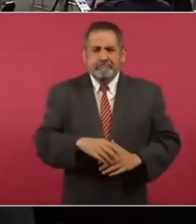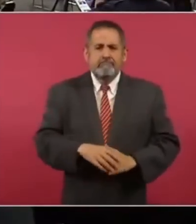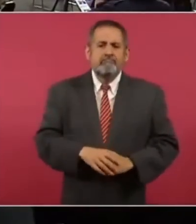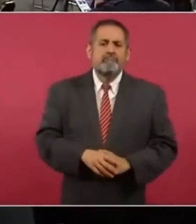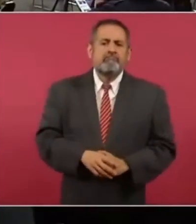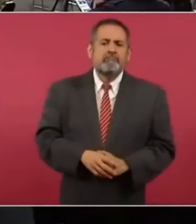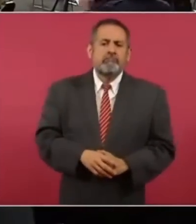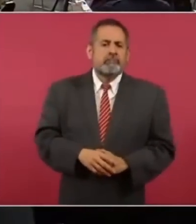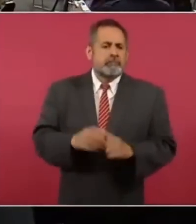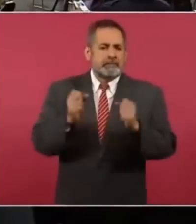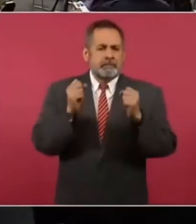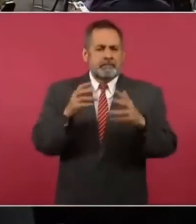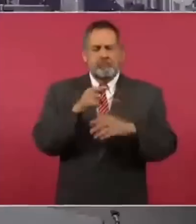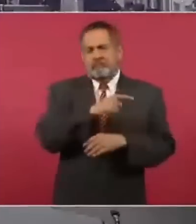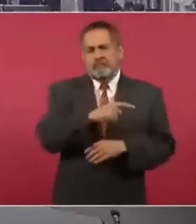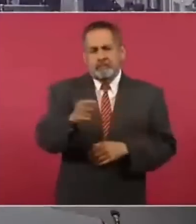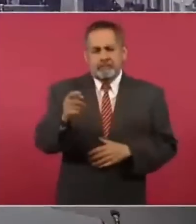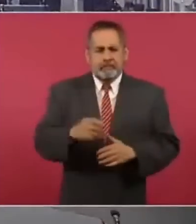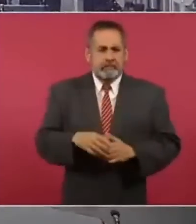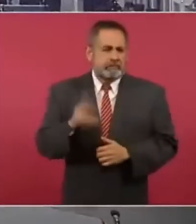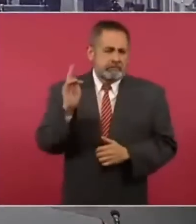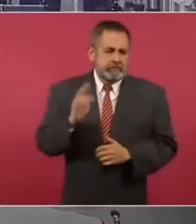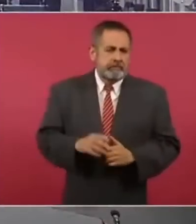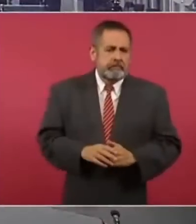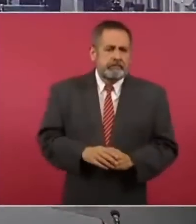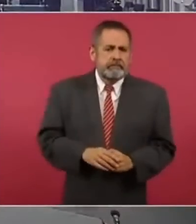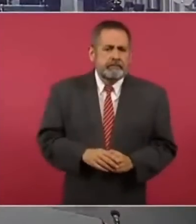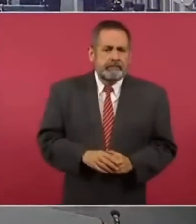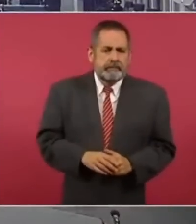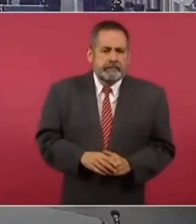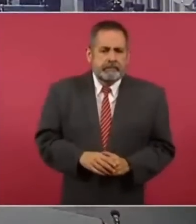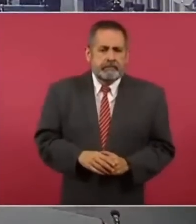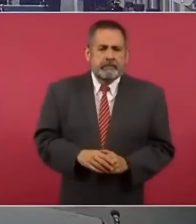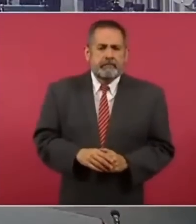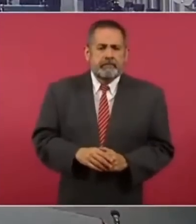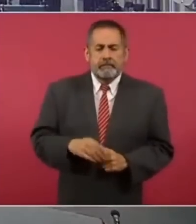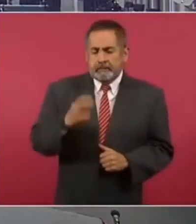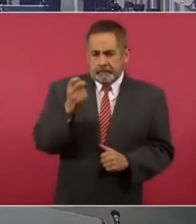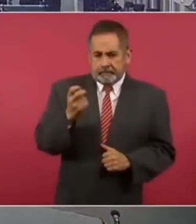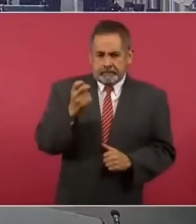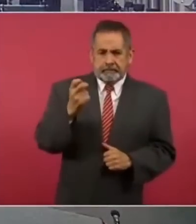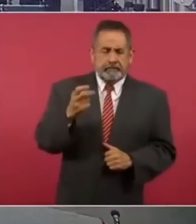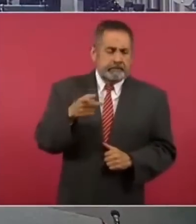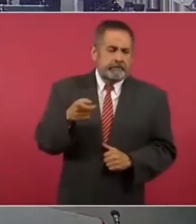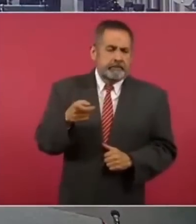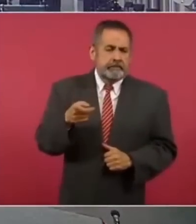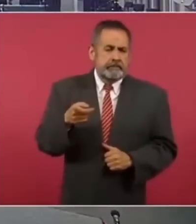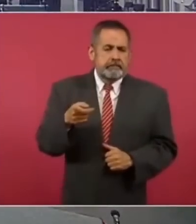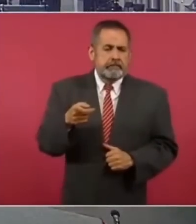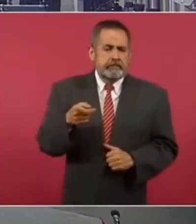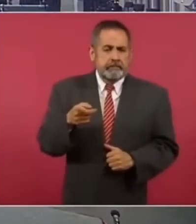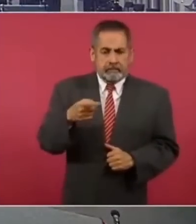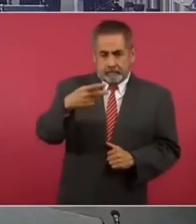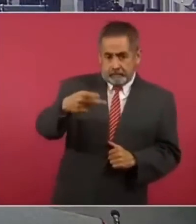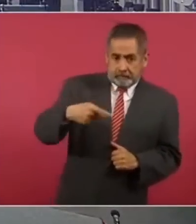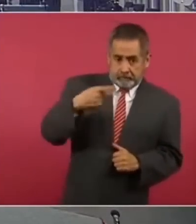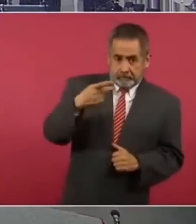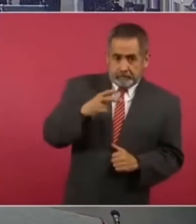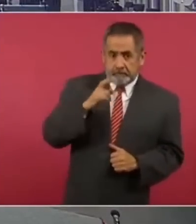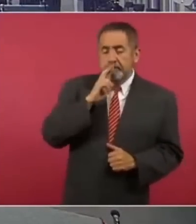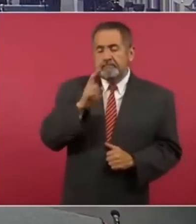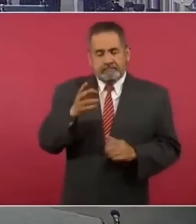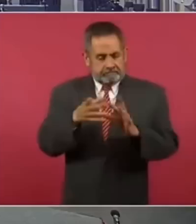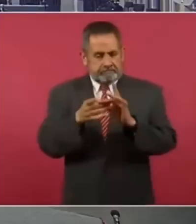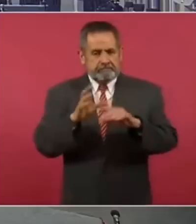etcétera muchísimos pero este eso es lo de tu pregunta y además me hacía